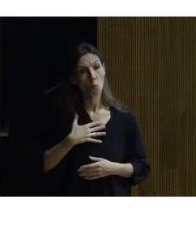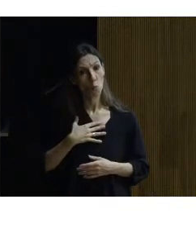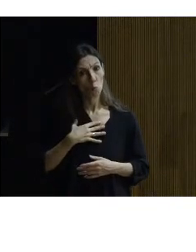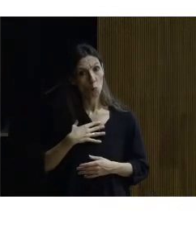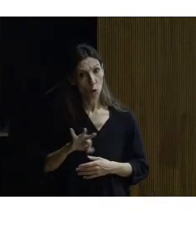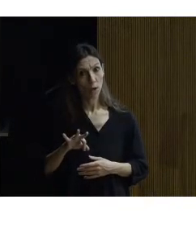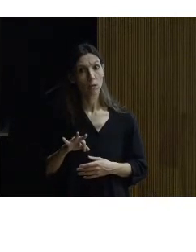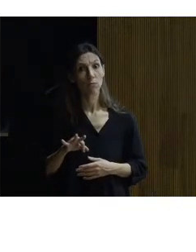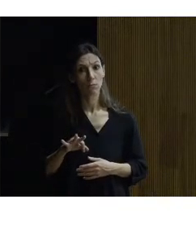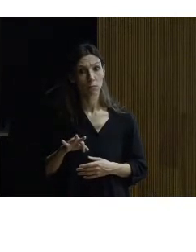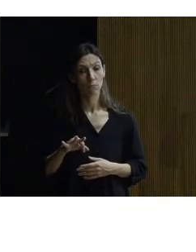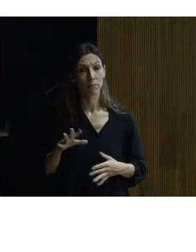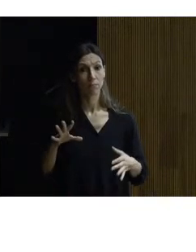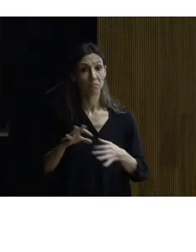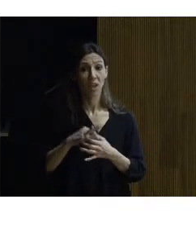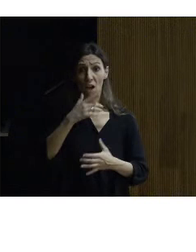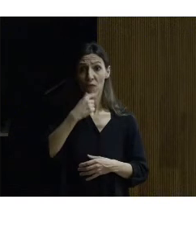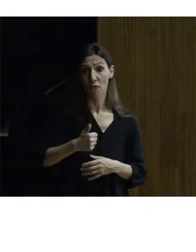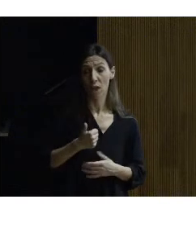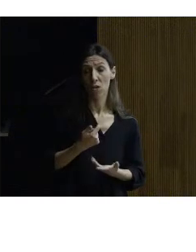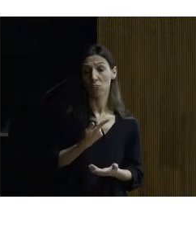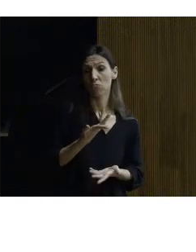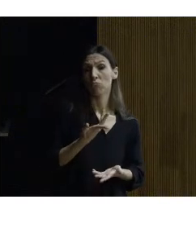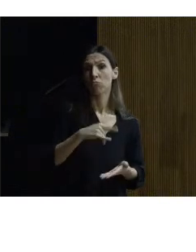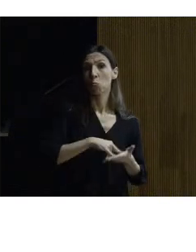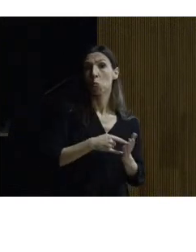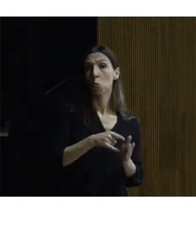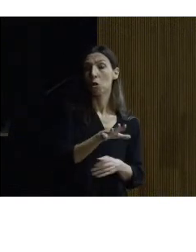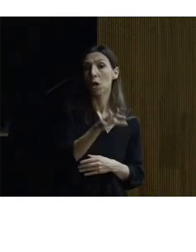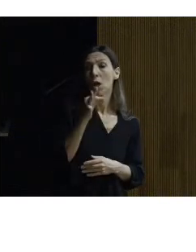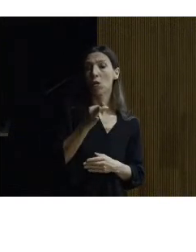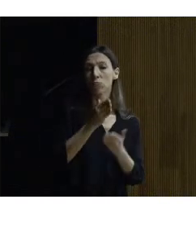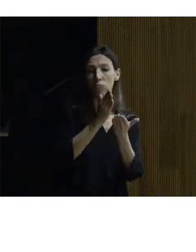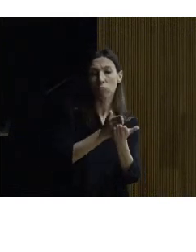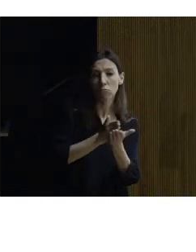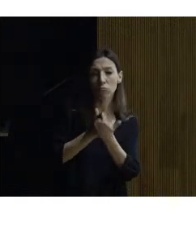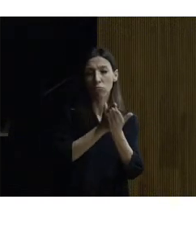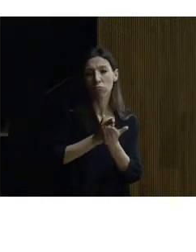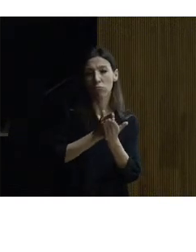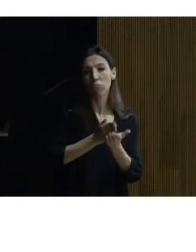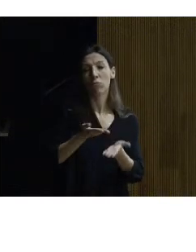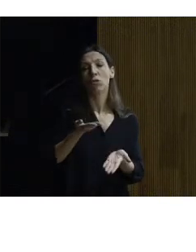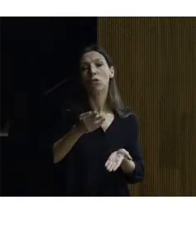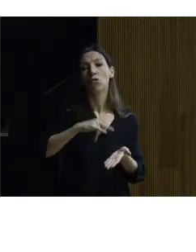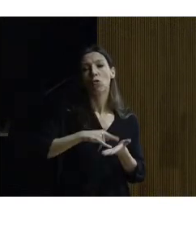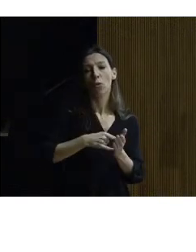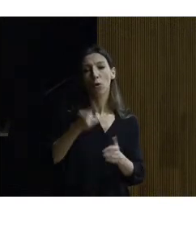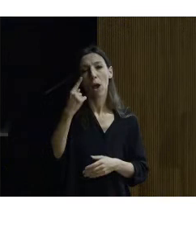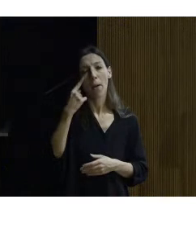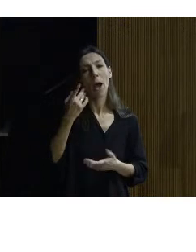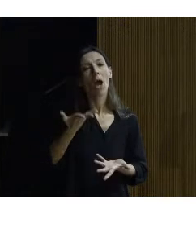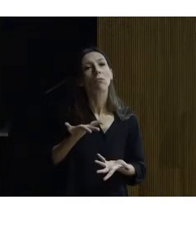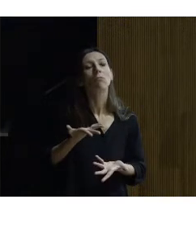es que cada uno realice sus proyectos los estudia busca soluciones busca la solución más adecuada y es realmente posible